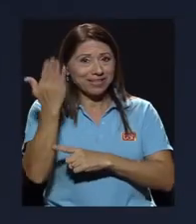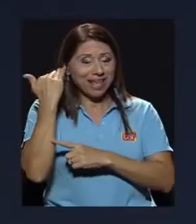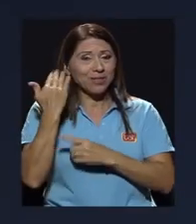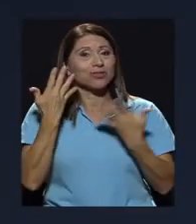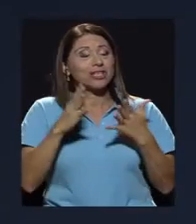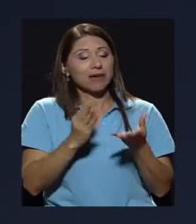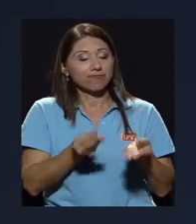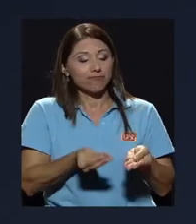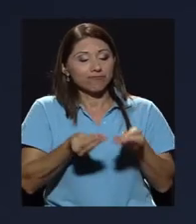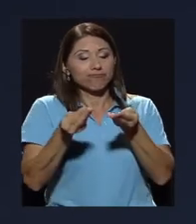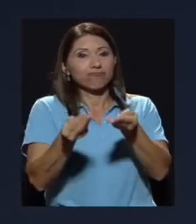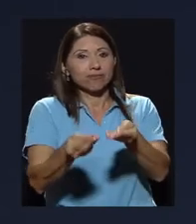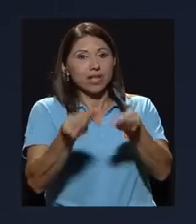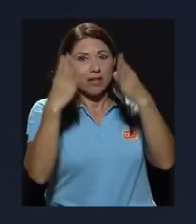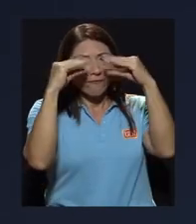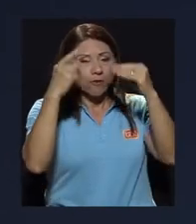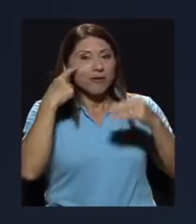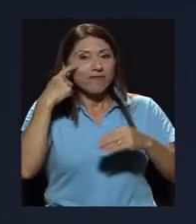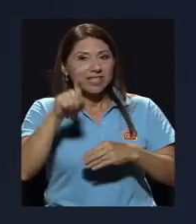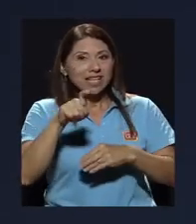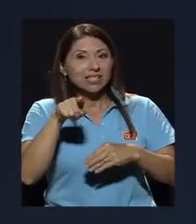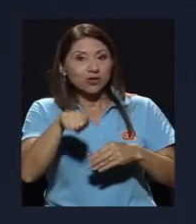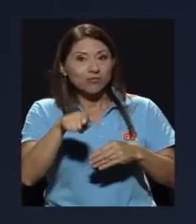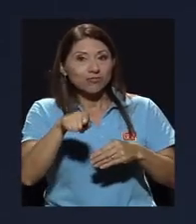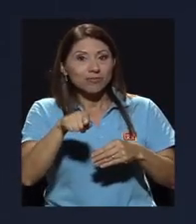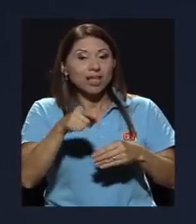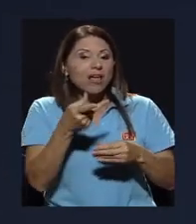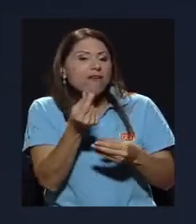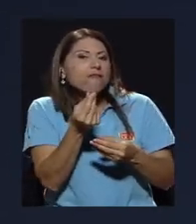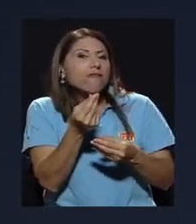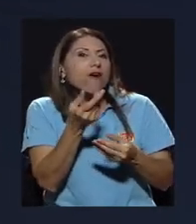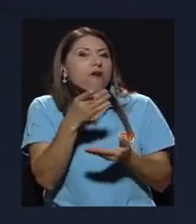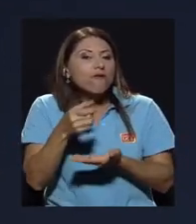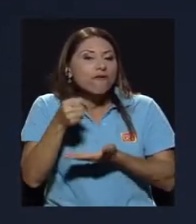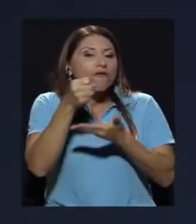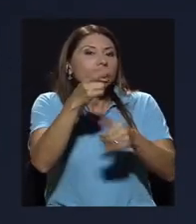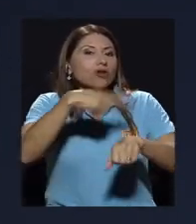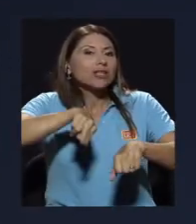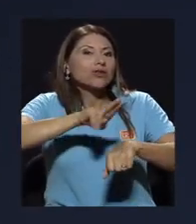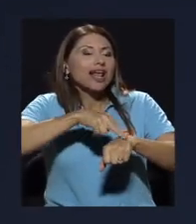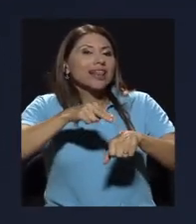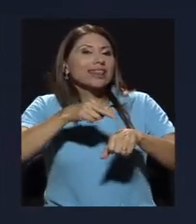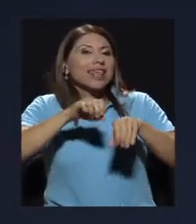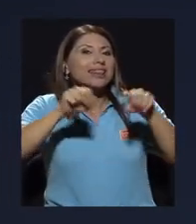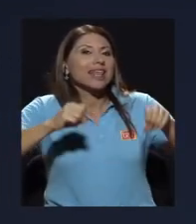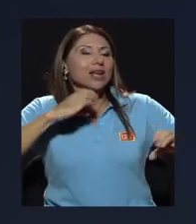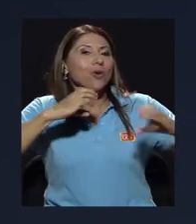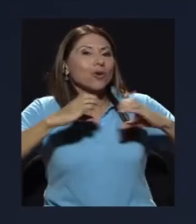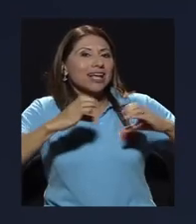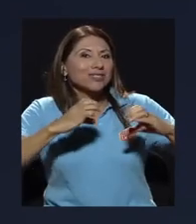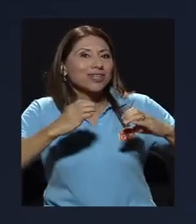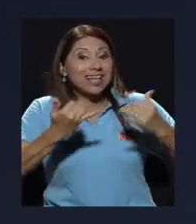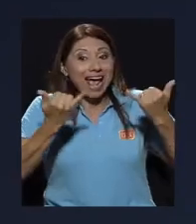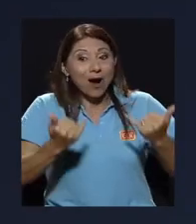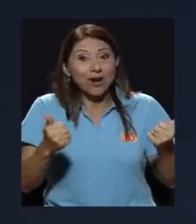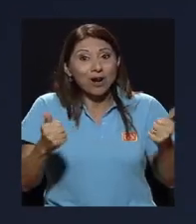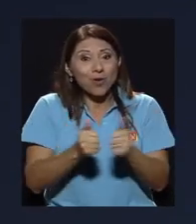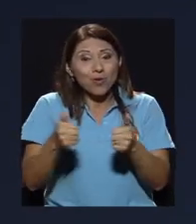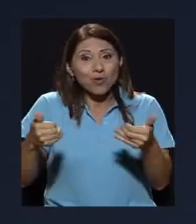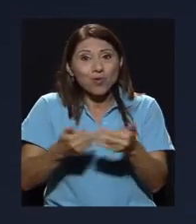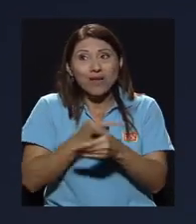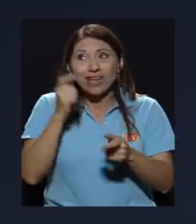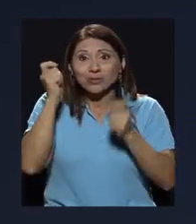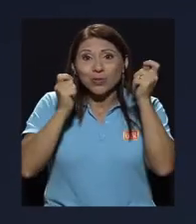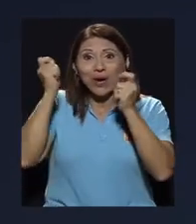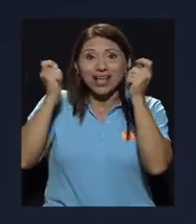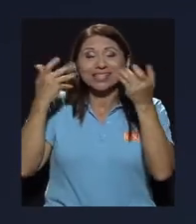en cuanto a cómo se manejan los fondos del Fondo Nacional de Telecomunicaciones ¿verdad? que ahora con esta nueva subasta sus arcas aumentan